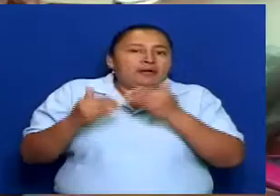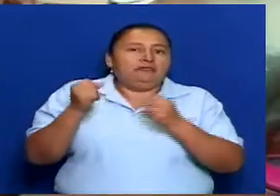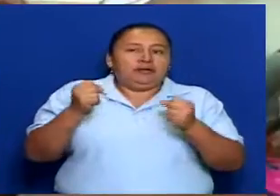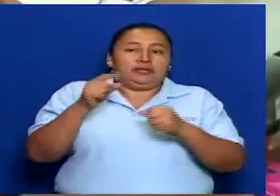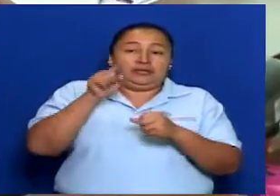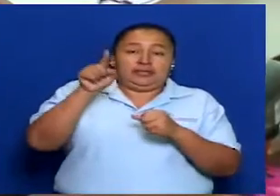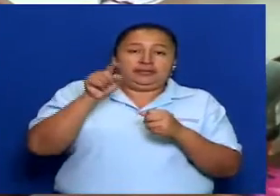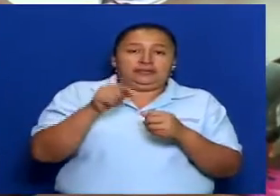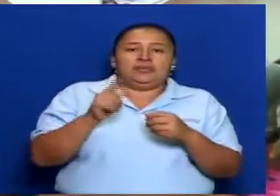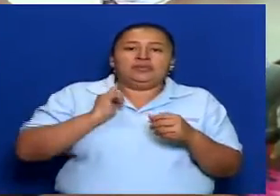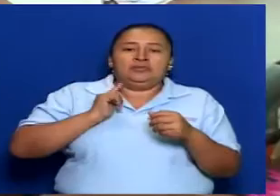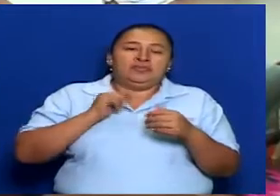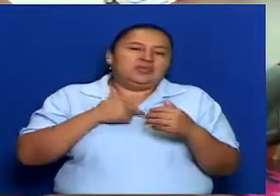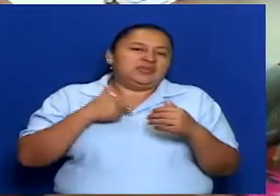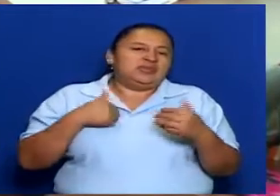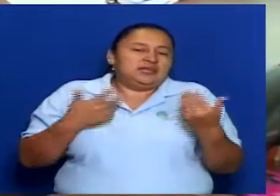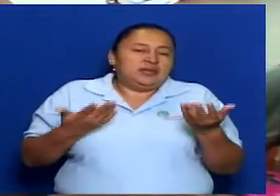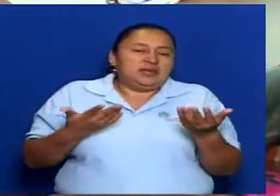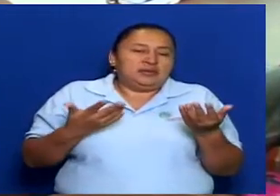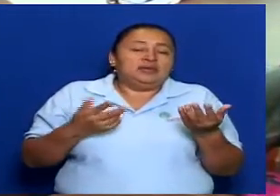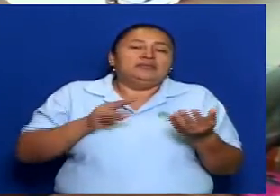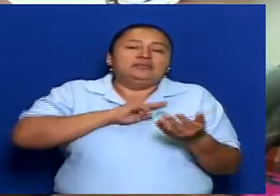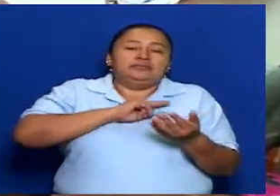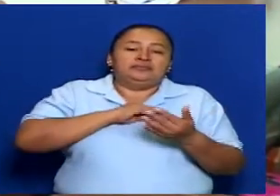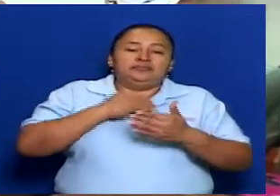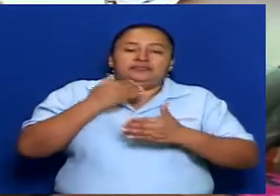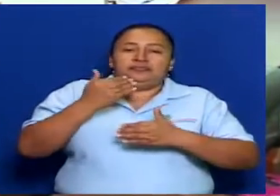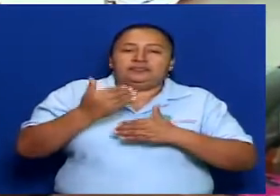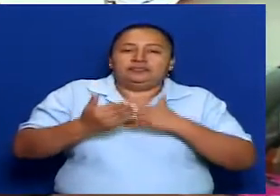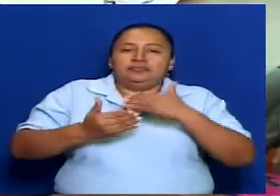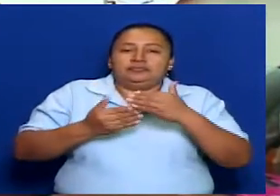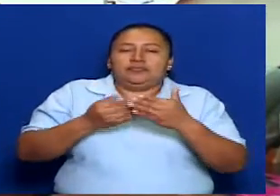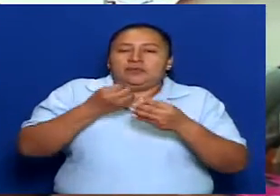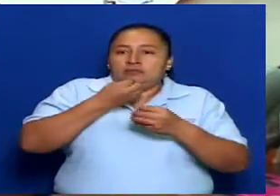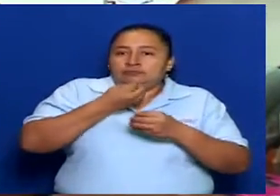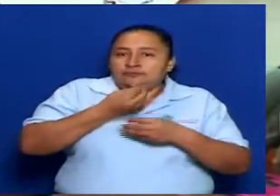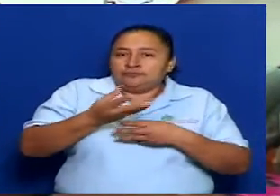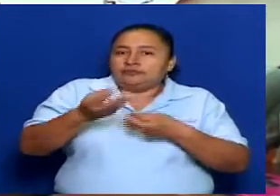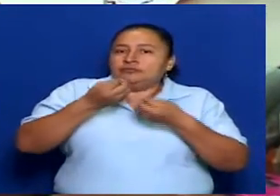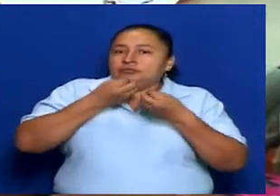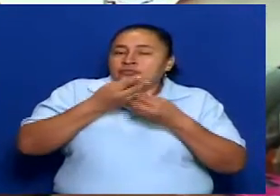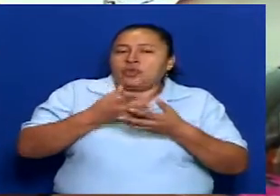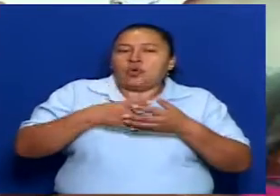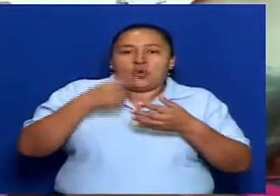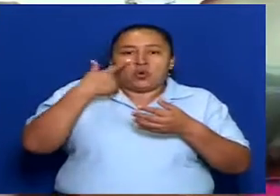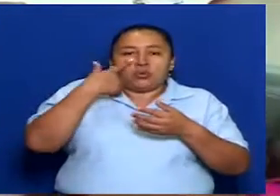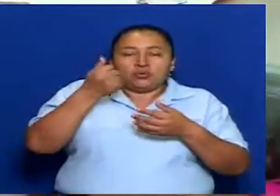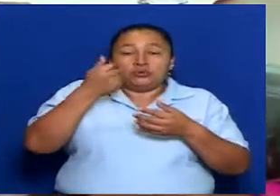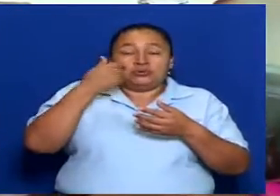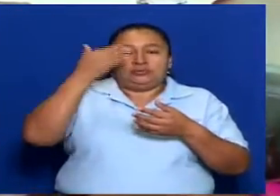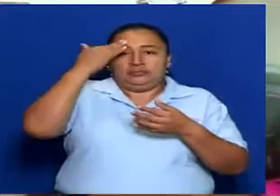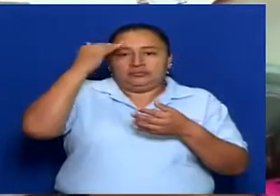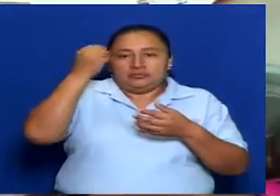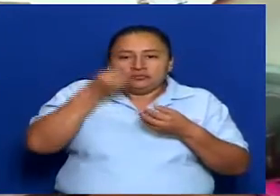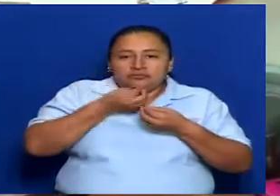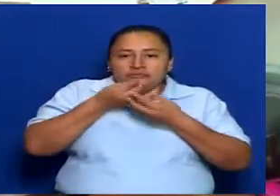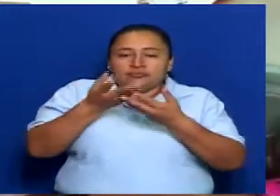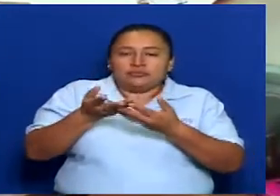Lo que tenemos entonces es que va a haber un proceso de transmisión de conocimiento de lo de qué es la